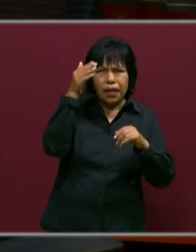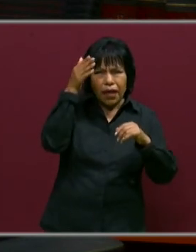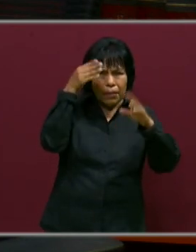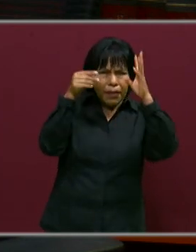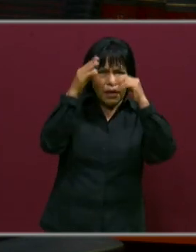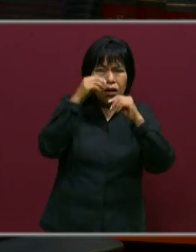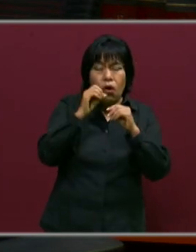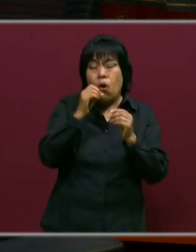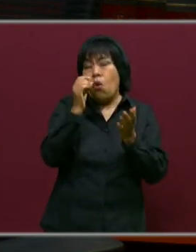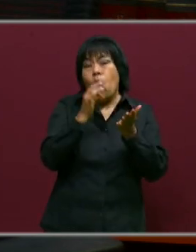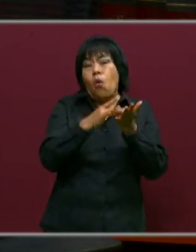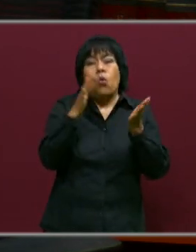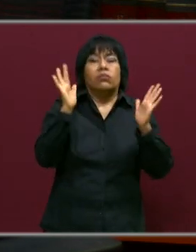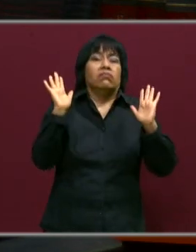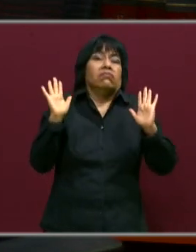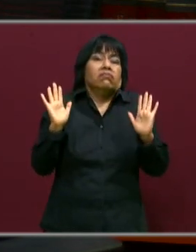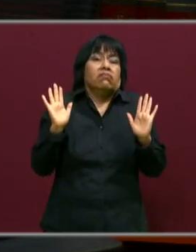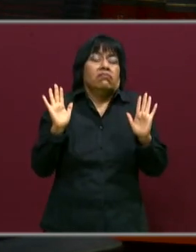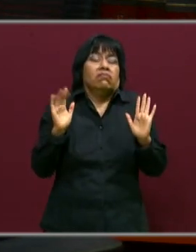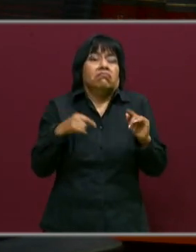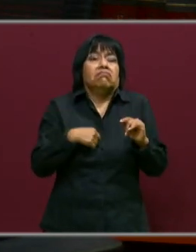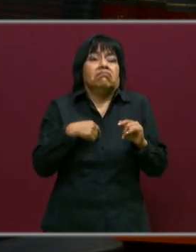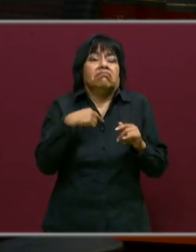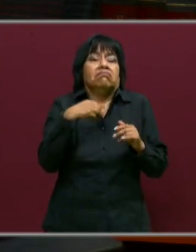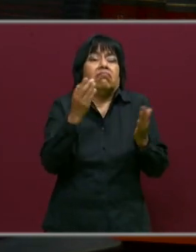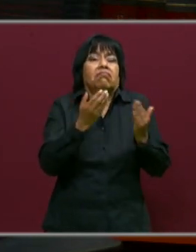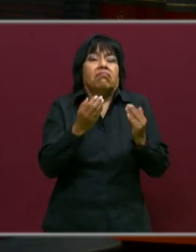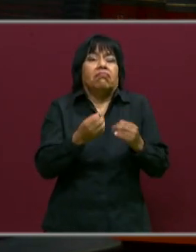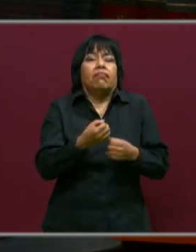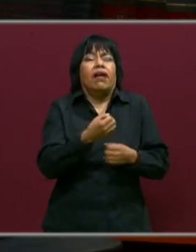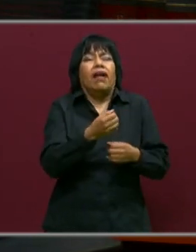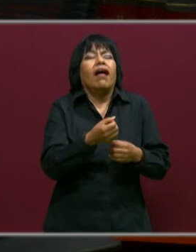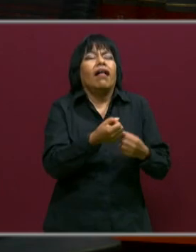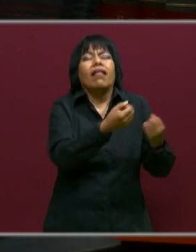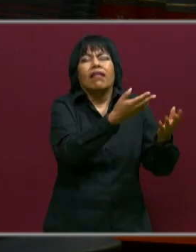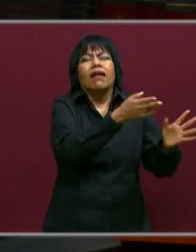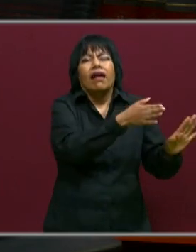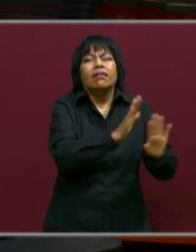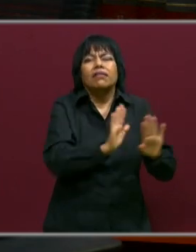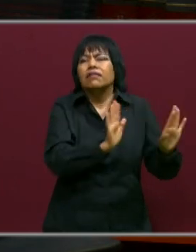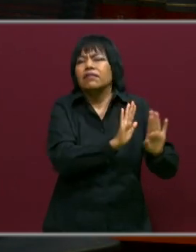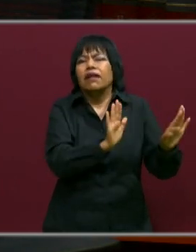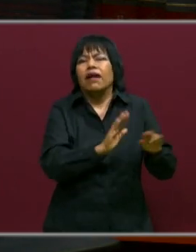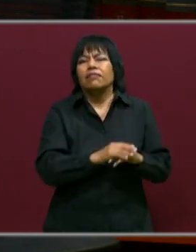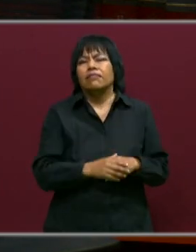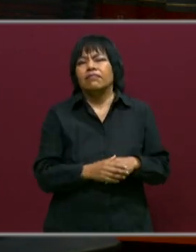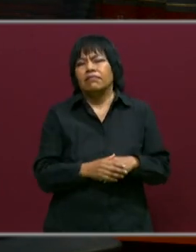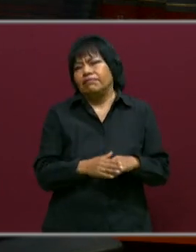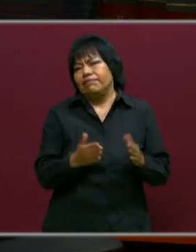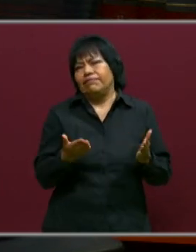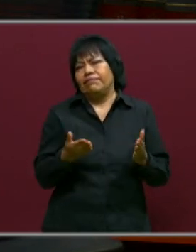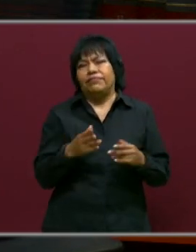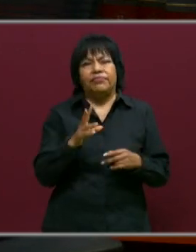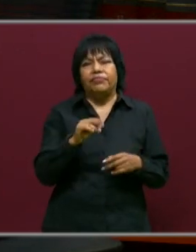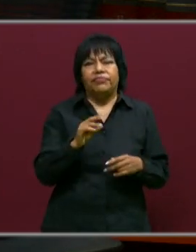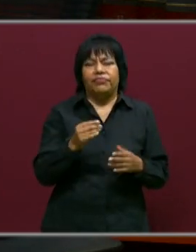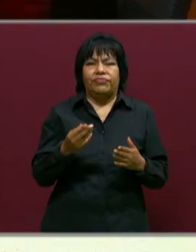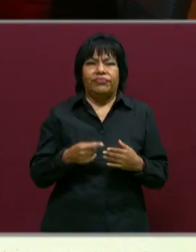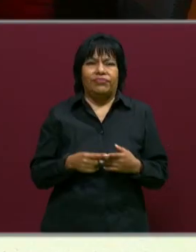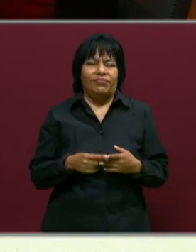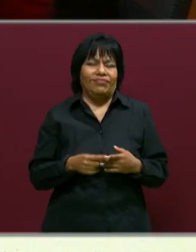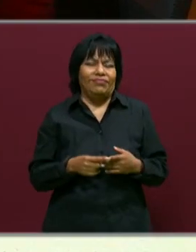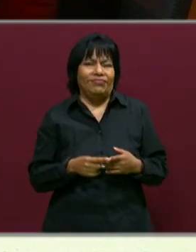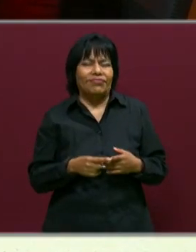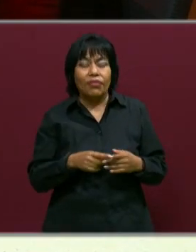o solamente las programé y se las di como un requisito porque pues no es mi grupo, o a ver qué pasa con